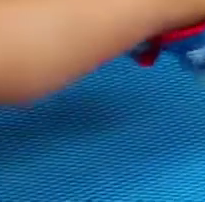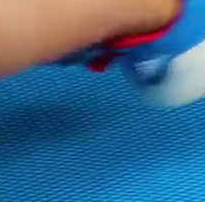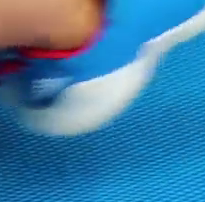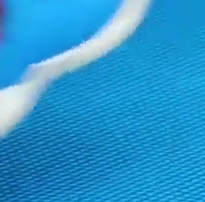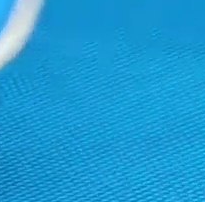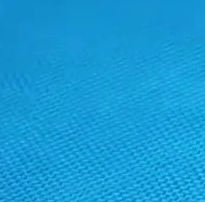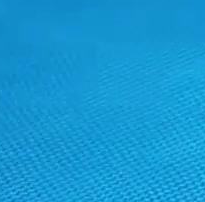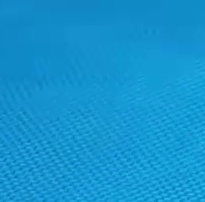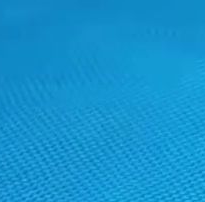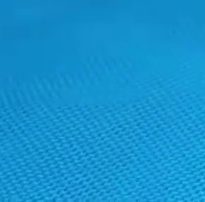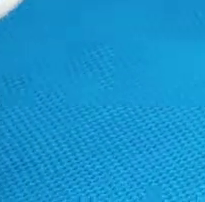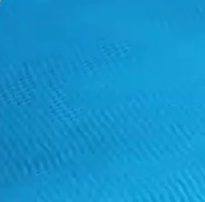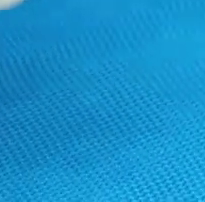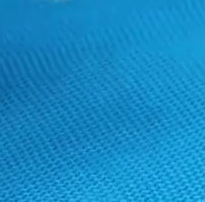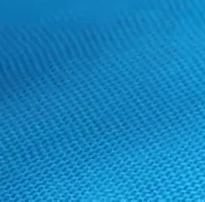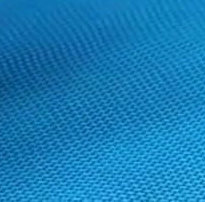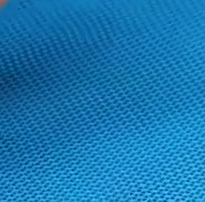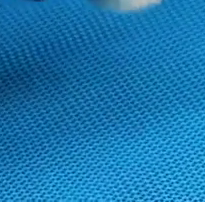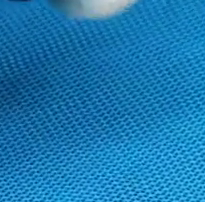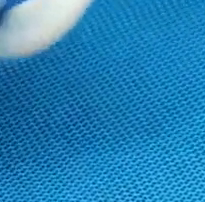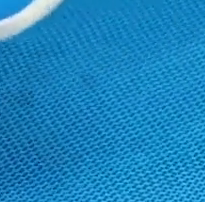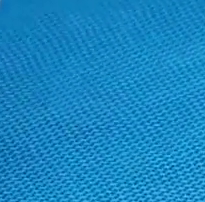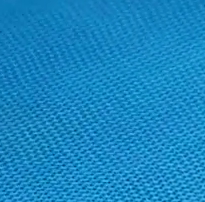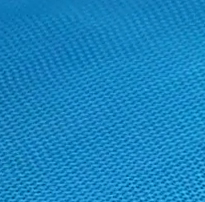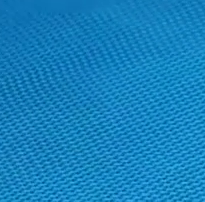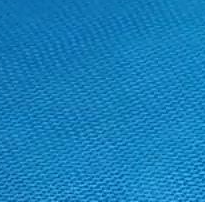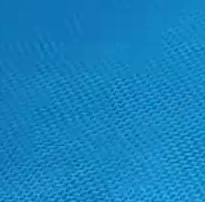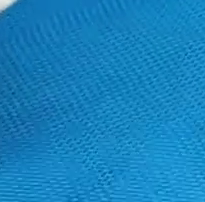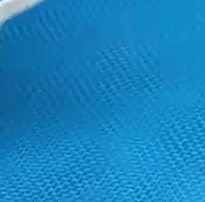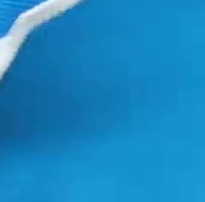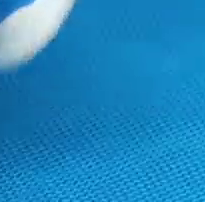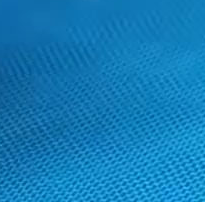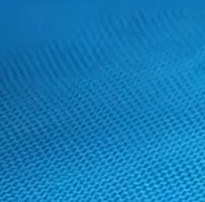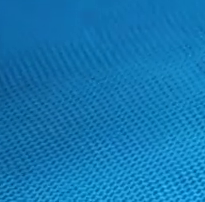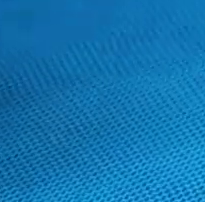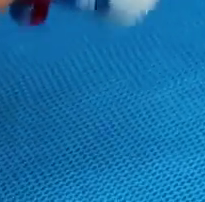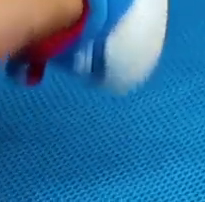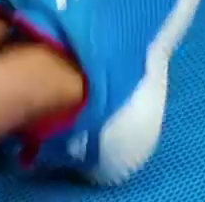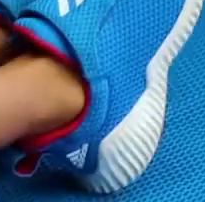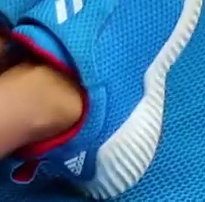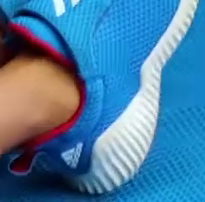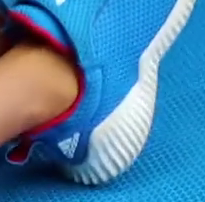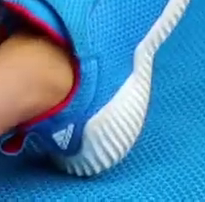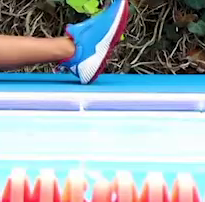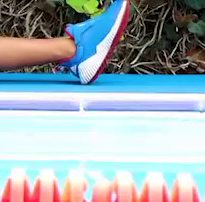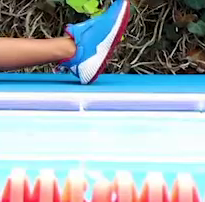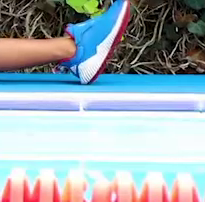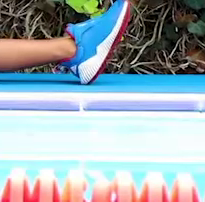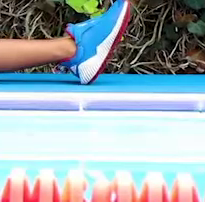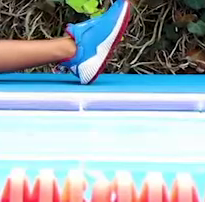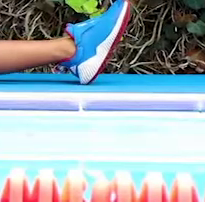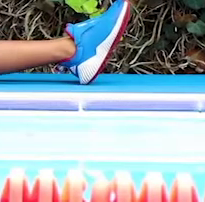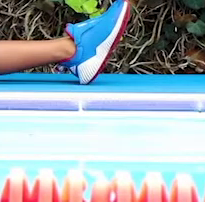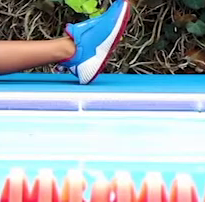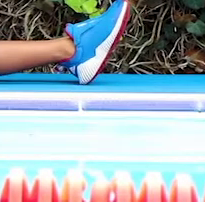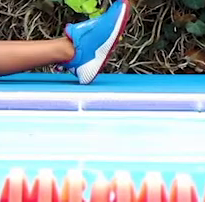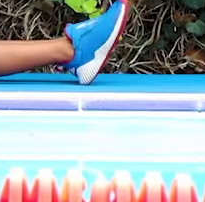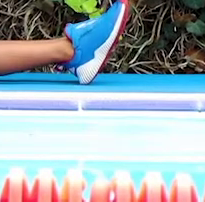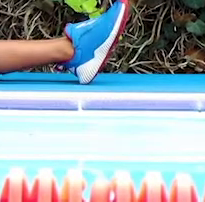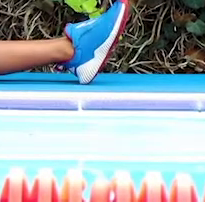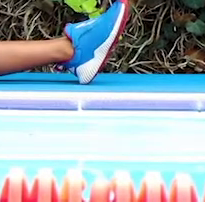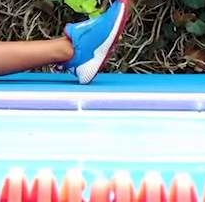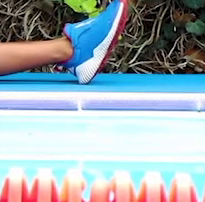Estiramos. Flexionamos. Dos. Una más. Respira. Y descansamos. Respira